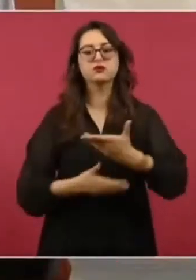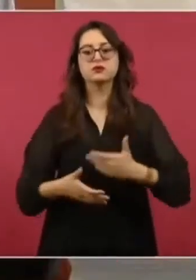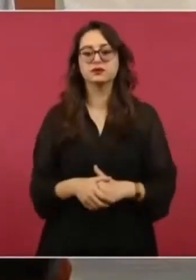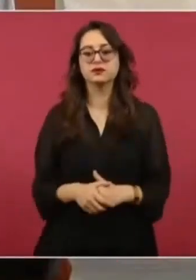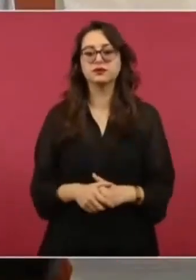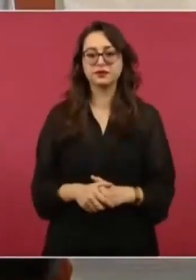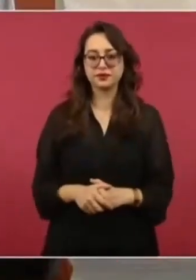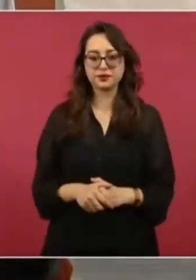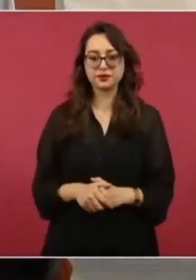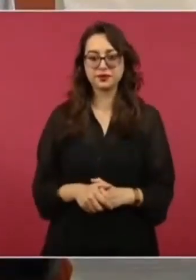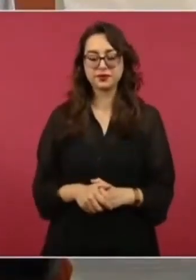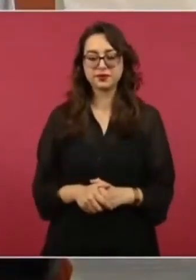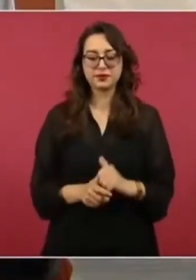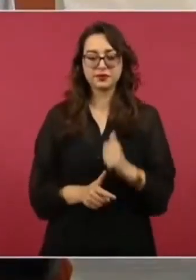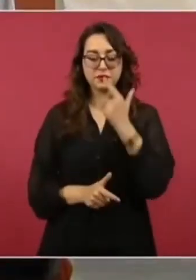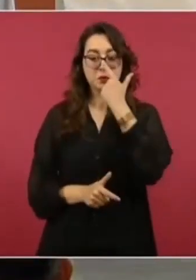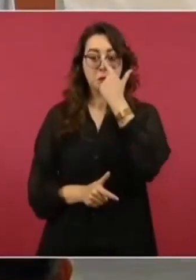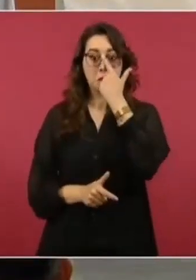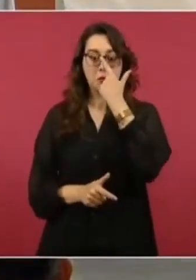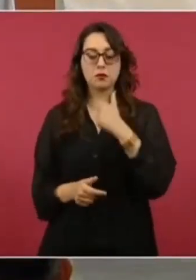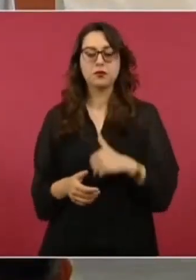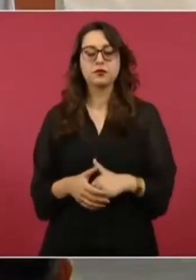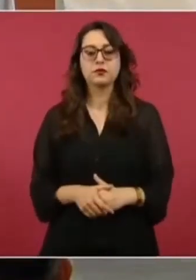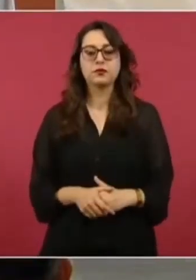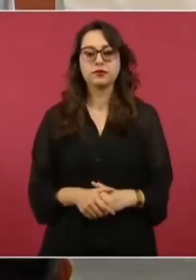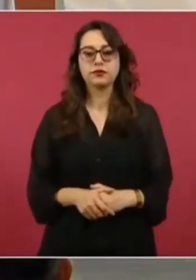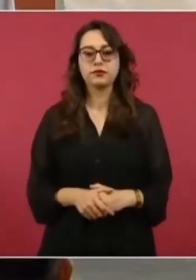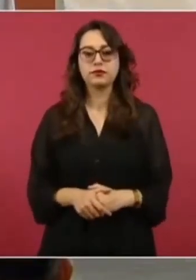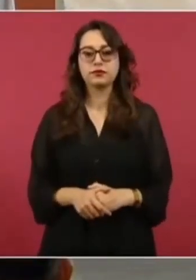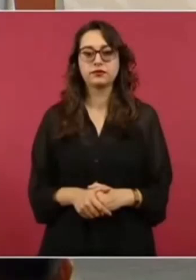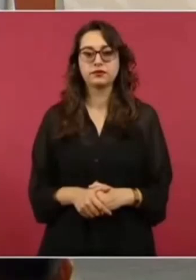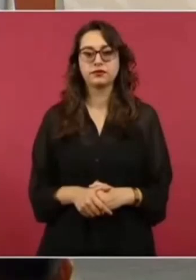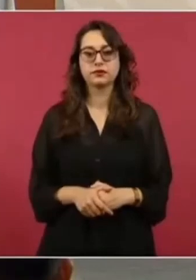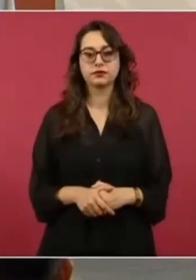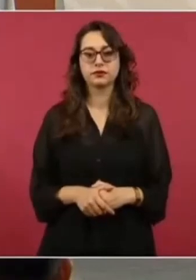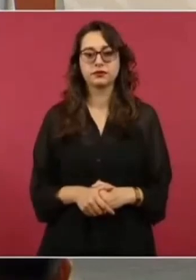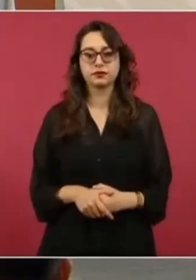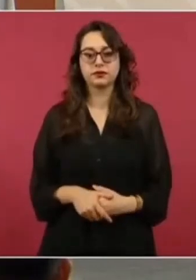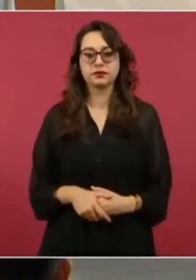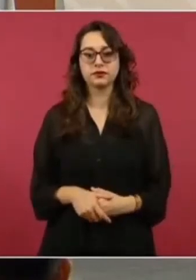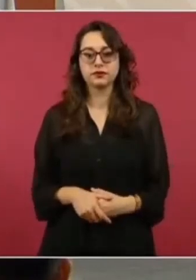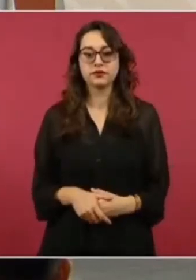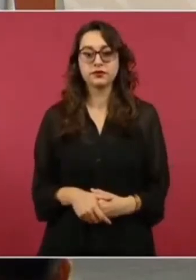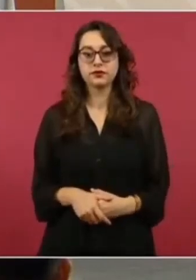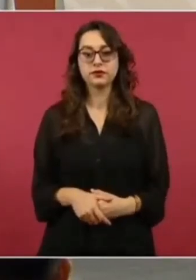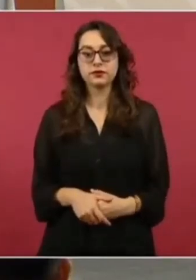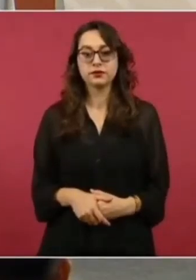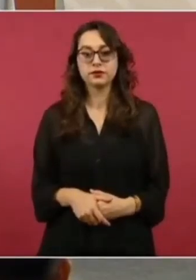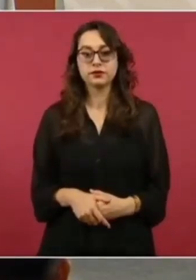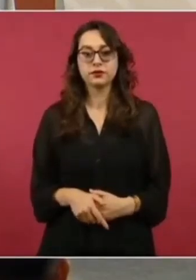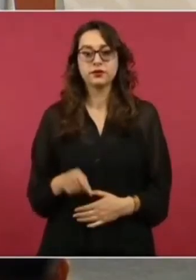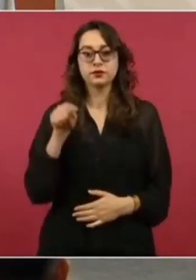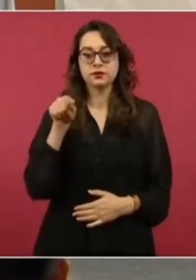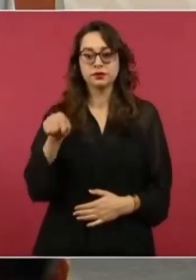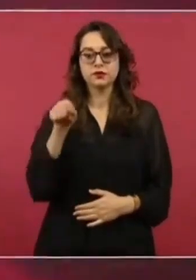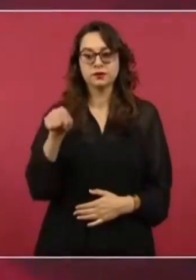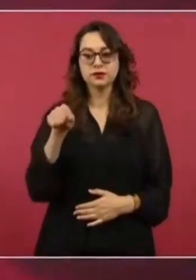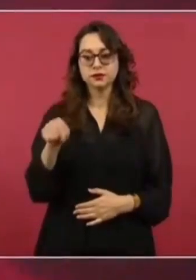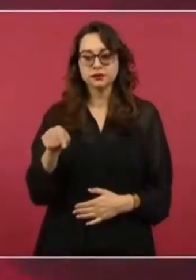Ahí, en la aduana, me metieron al cuartito,